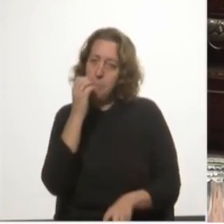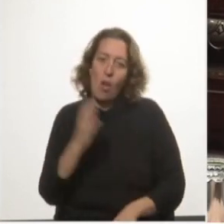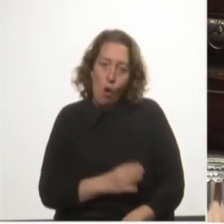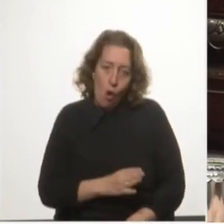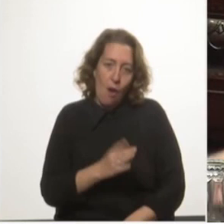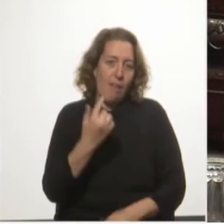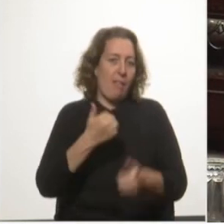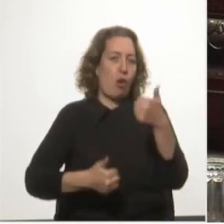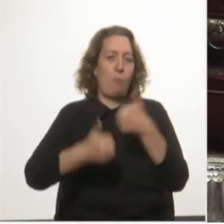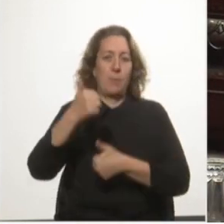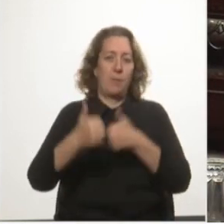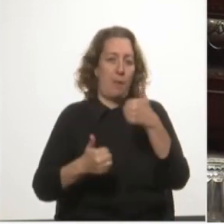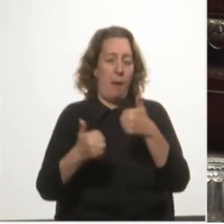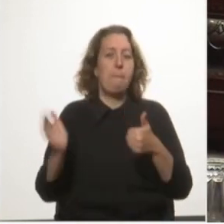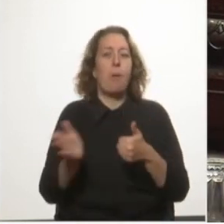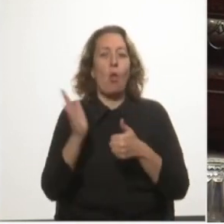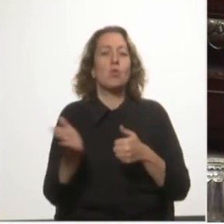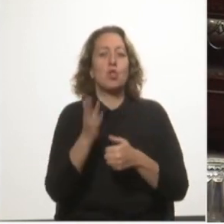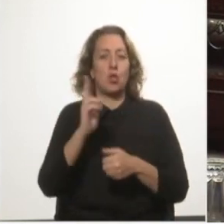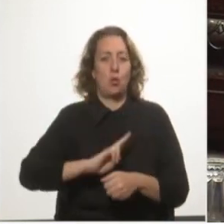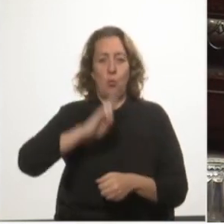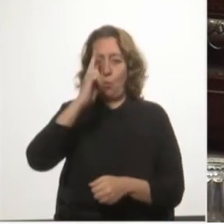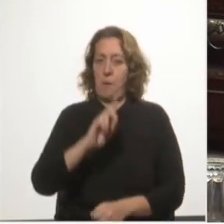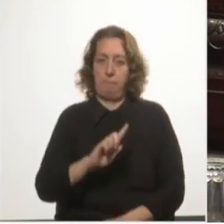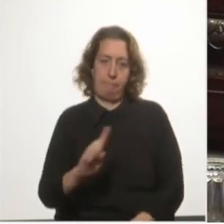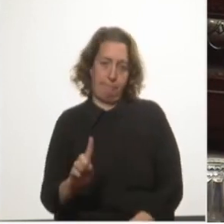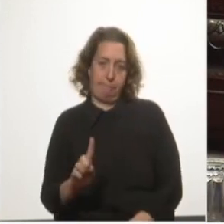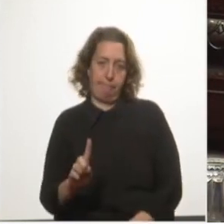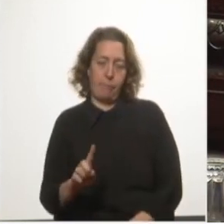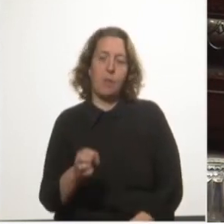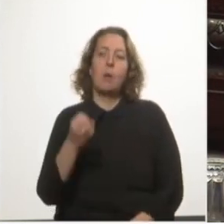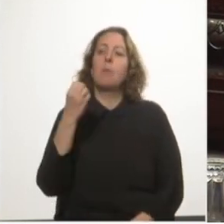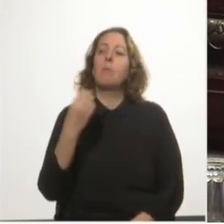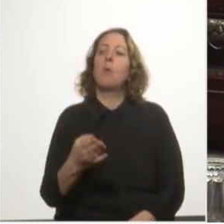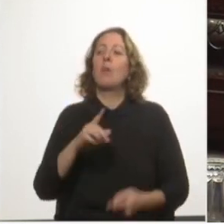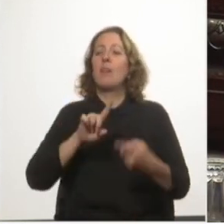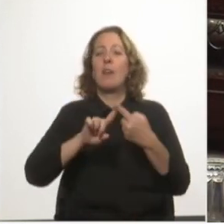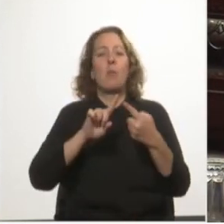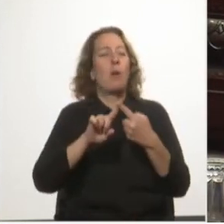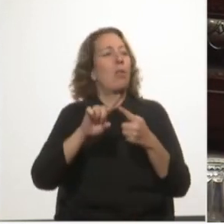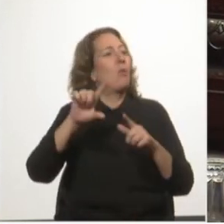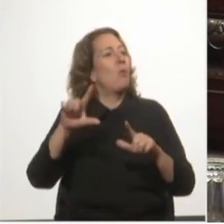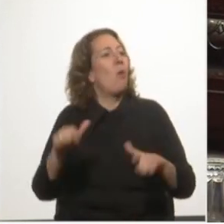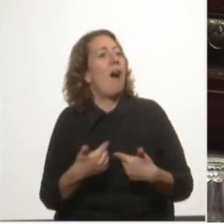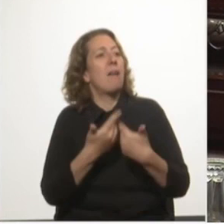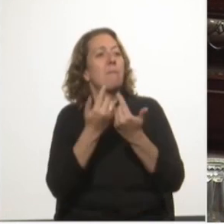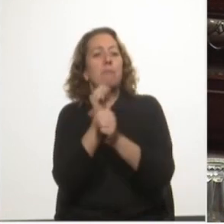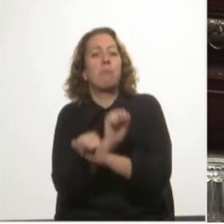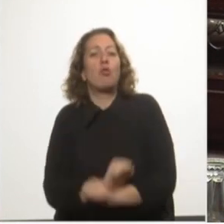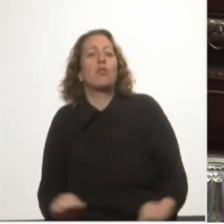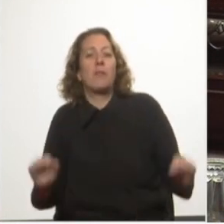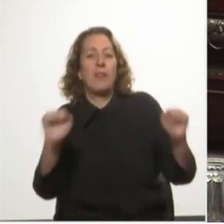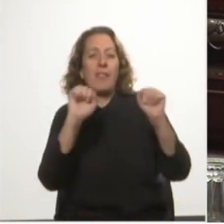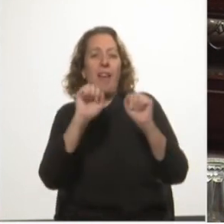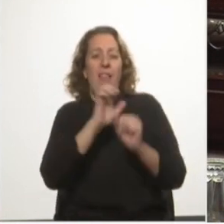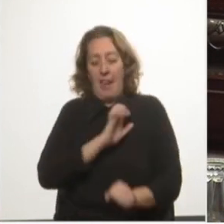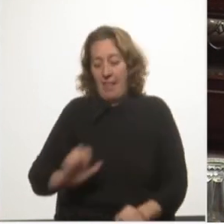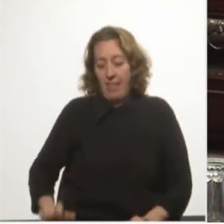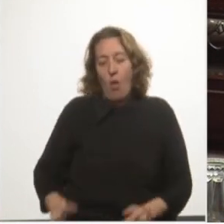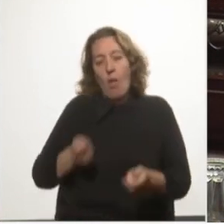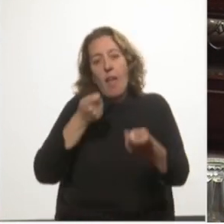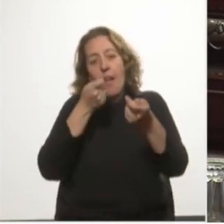de la competitividad de la producción nacional, ya que el acuerdo no deja posibilidad alguna al Estado de regular precios